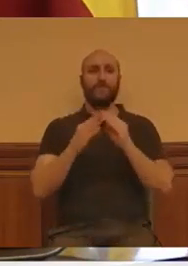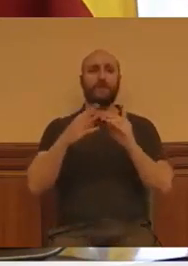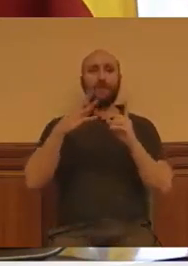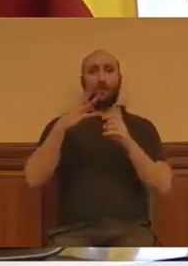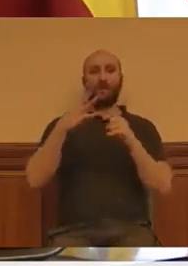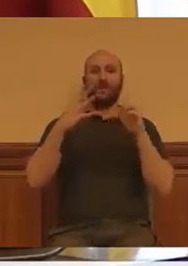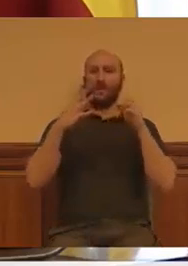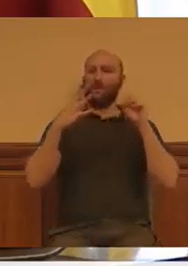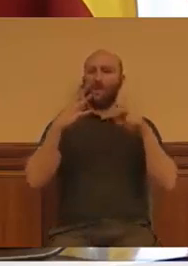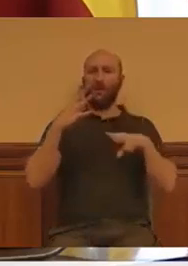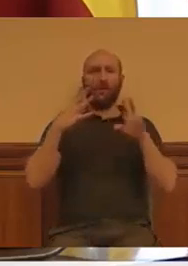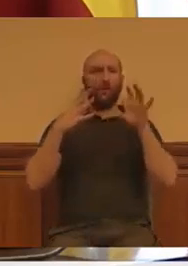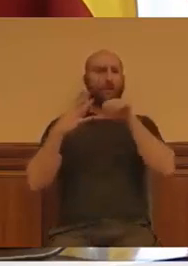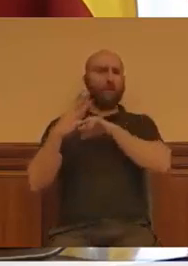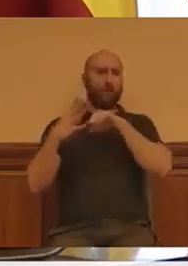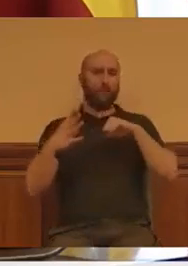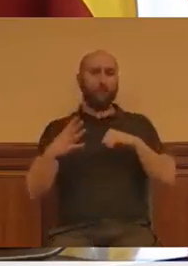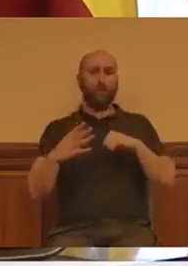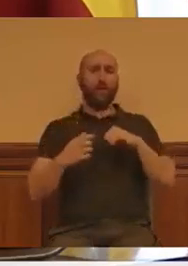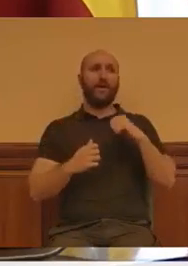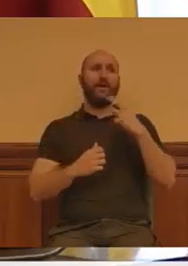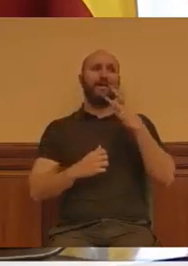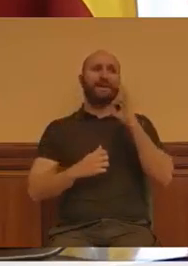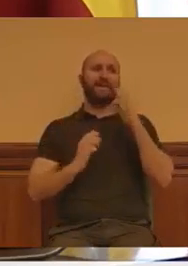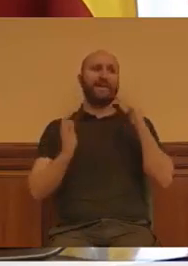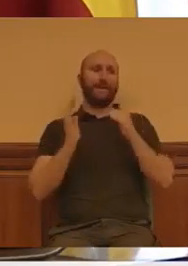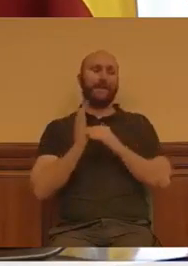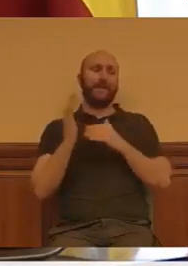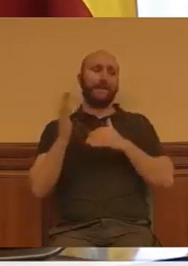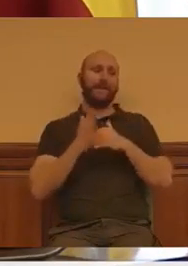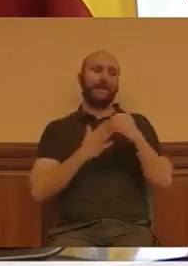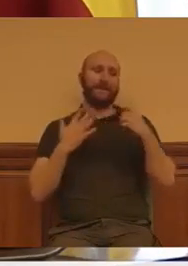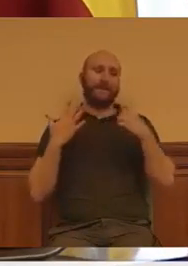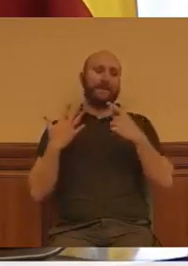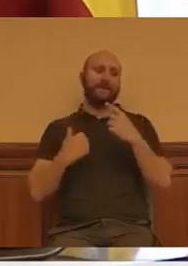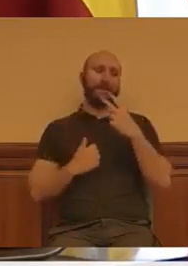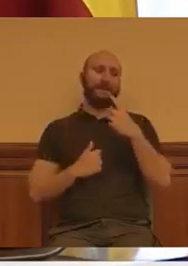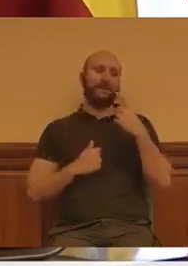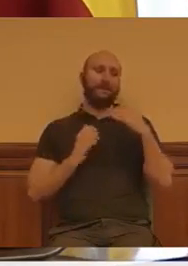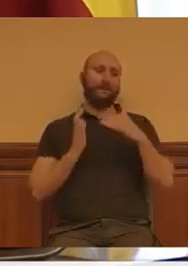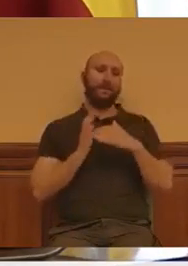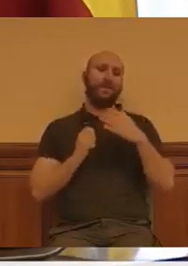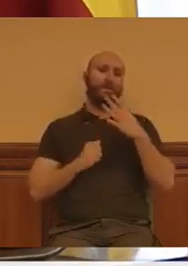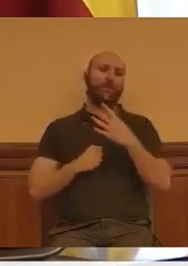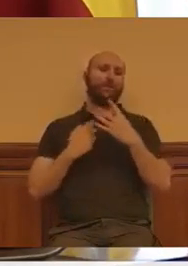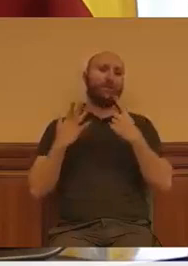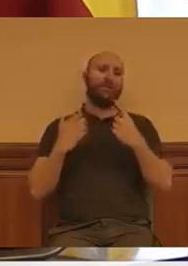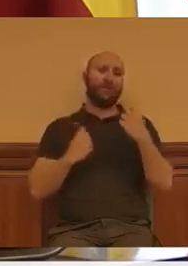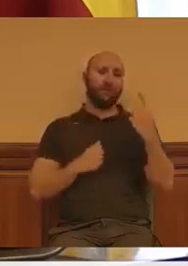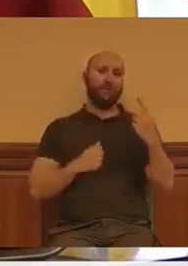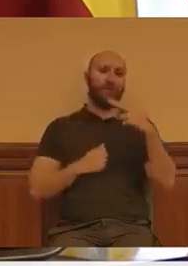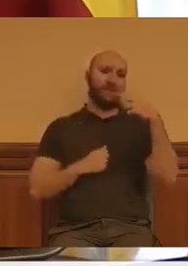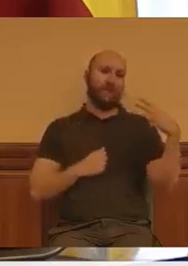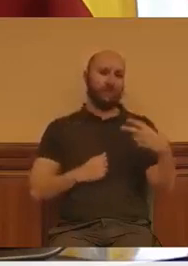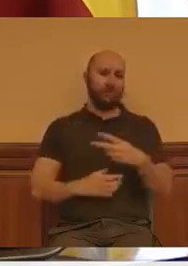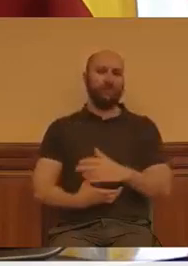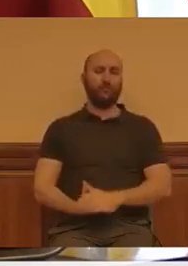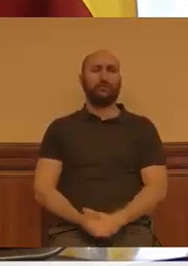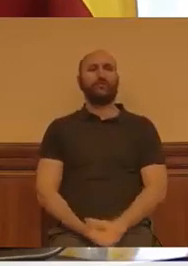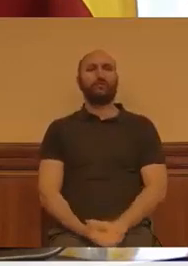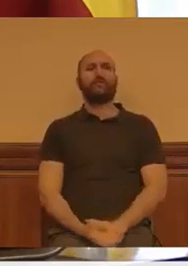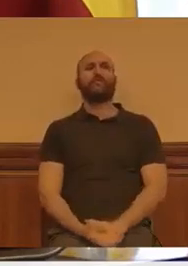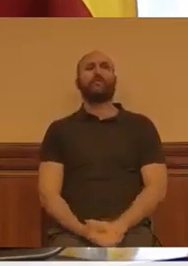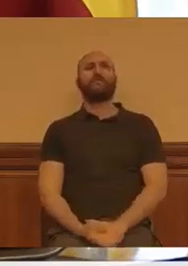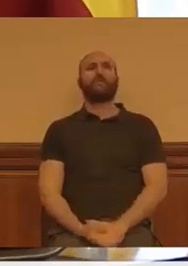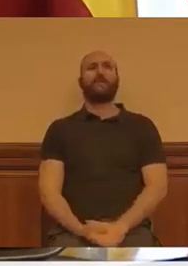importe de 30 mil millones 621 mil 461 euros. No creo